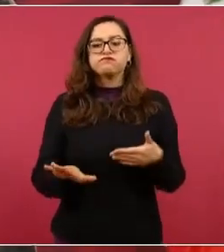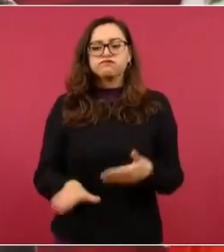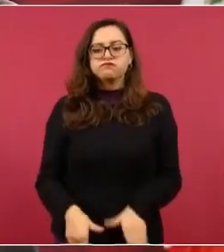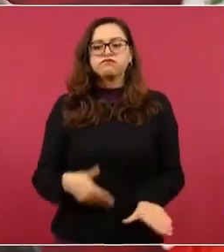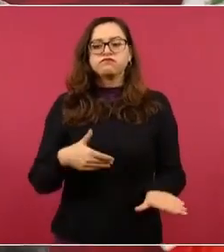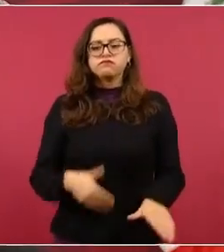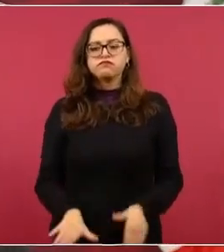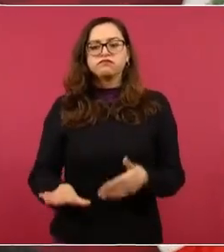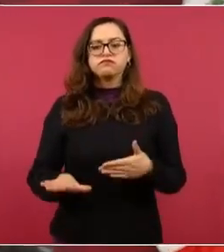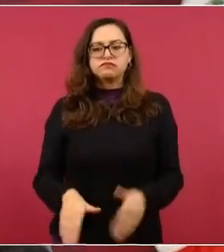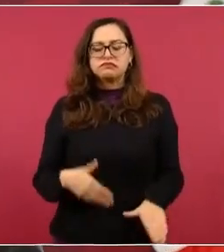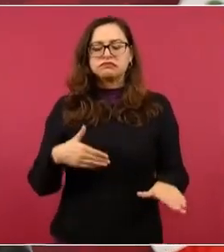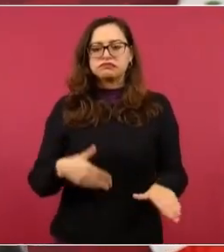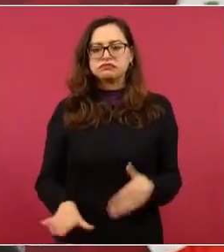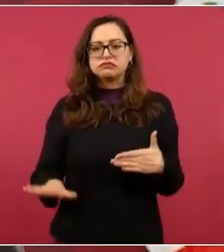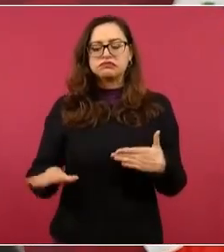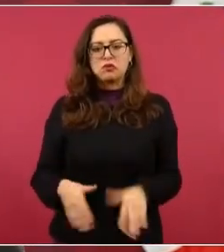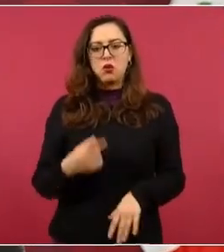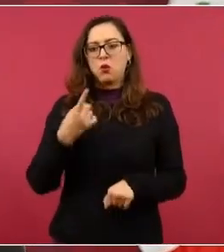porque son las ampollas.